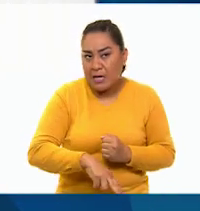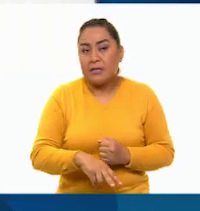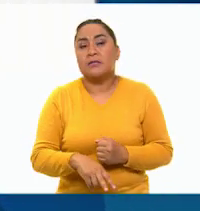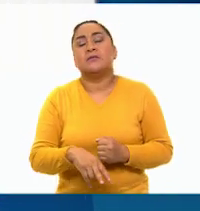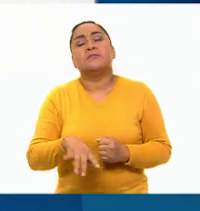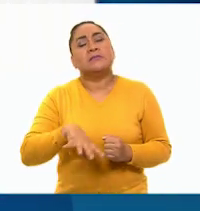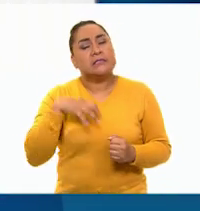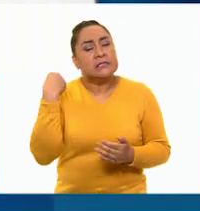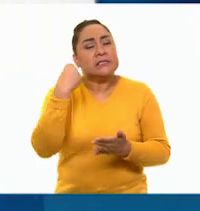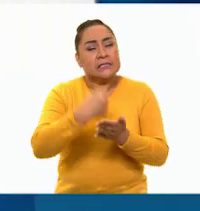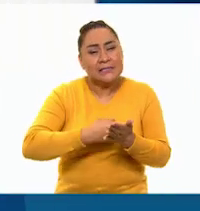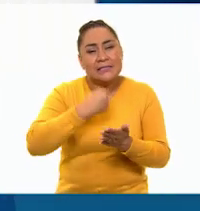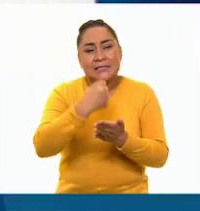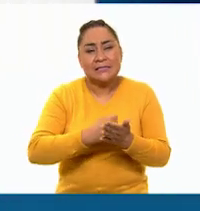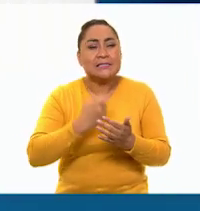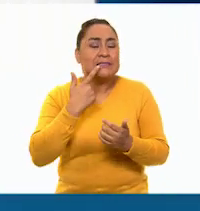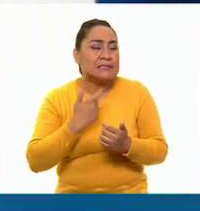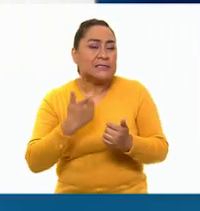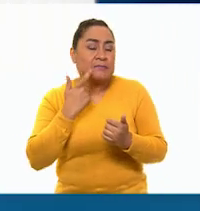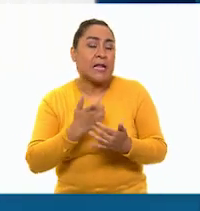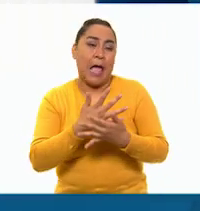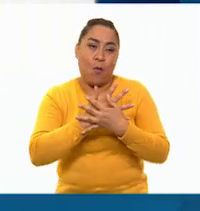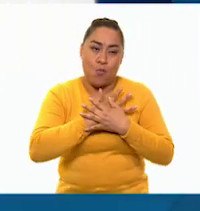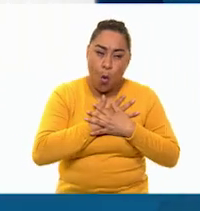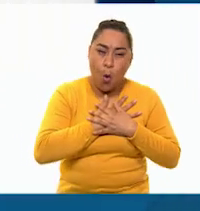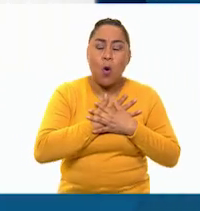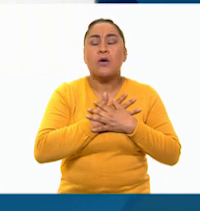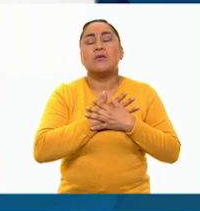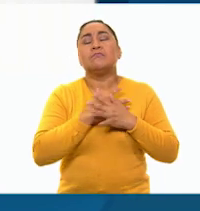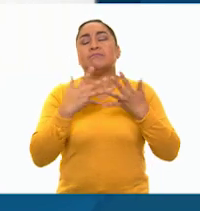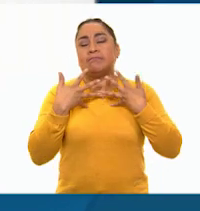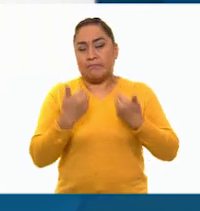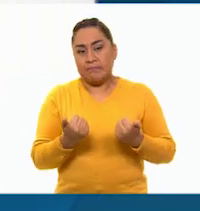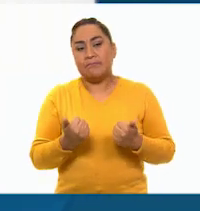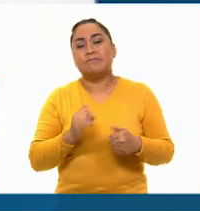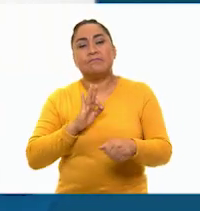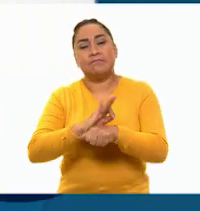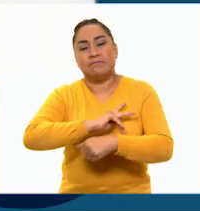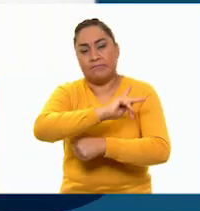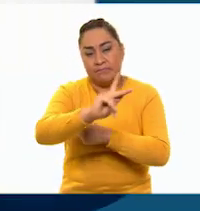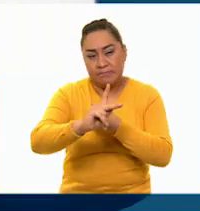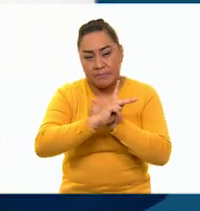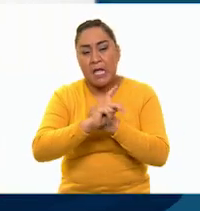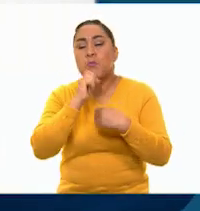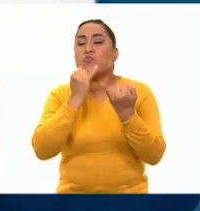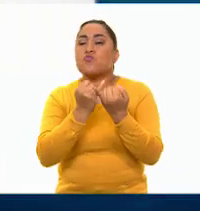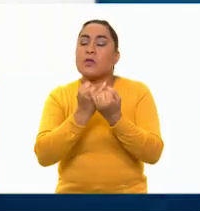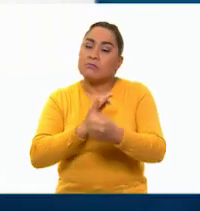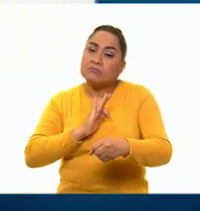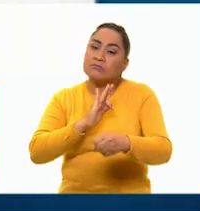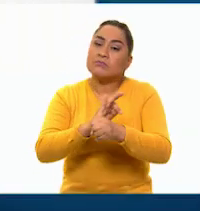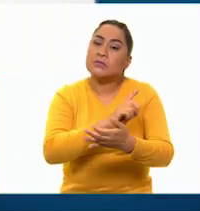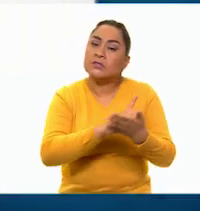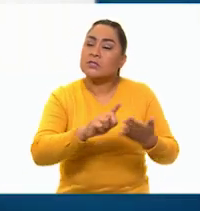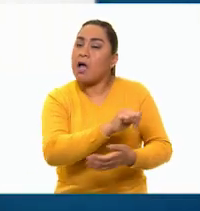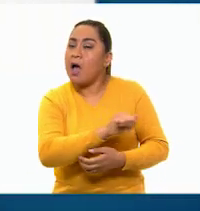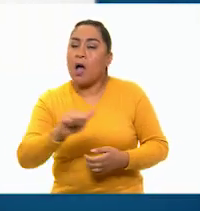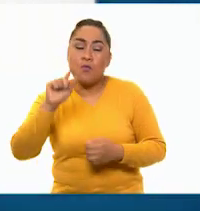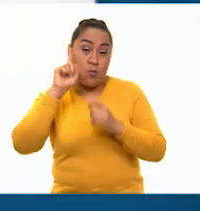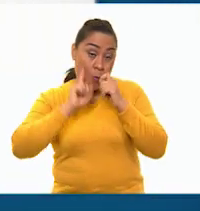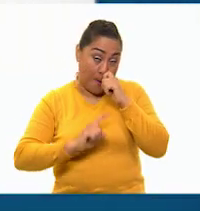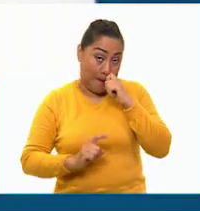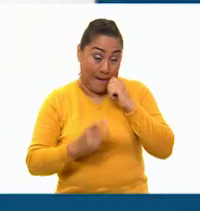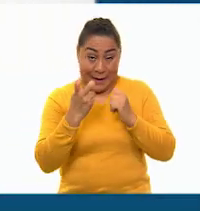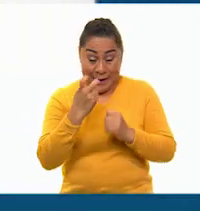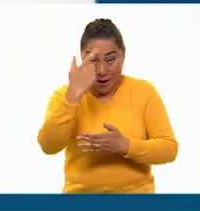tenaz y persistente, amorosa, reflexiva, patriota y defensora de los derechos de las mujeres. Pues